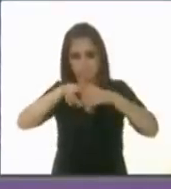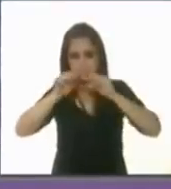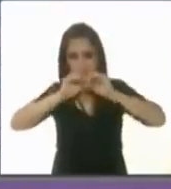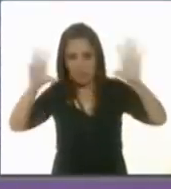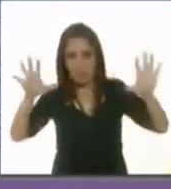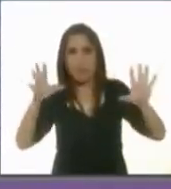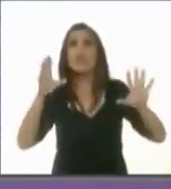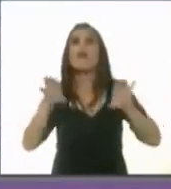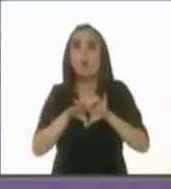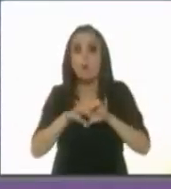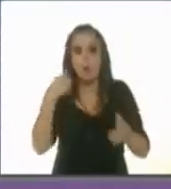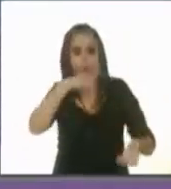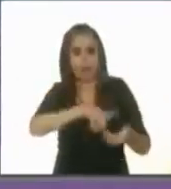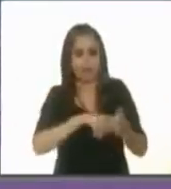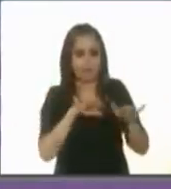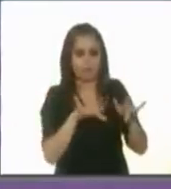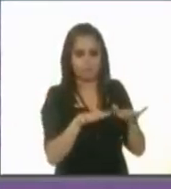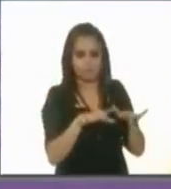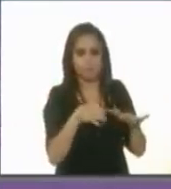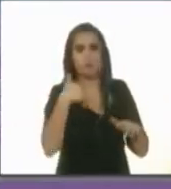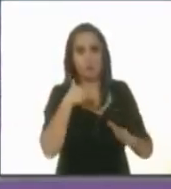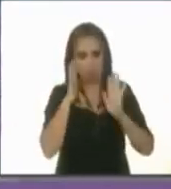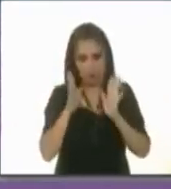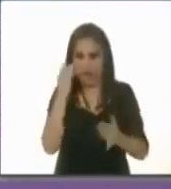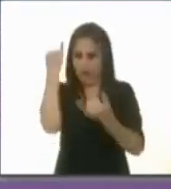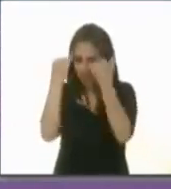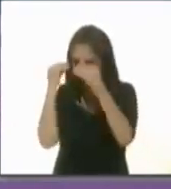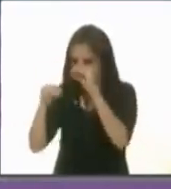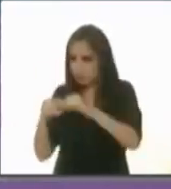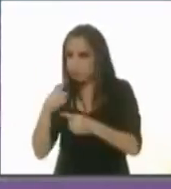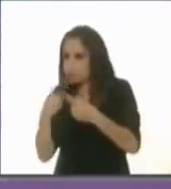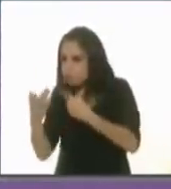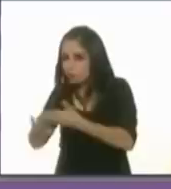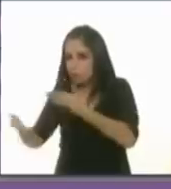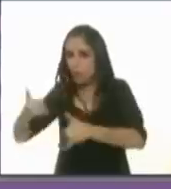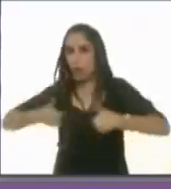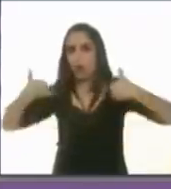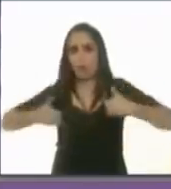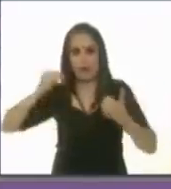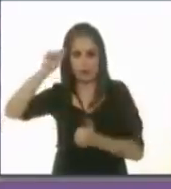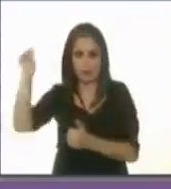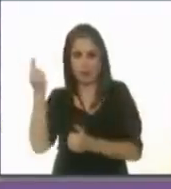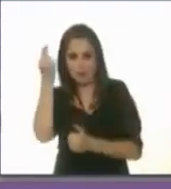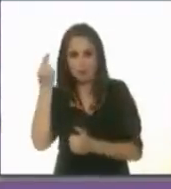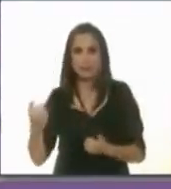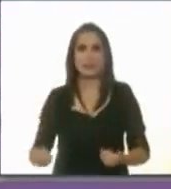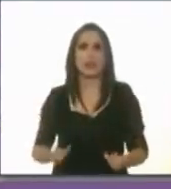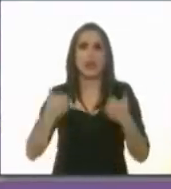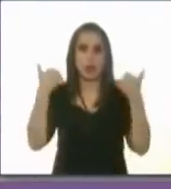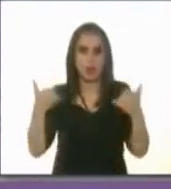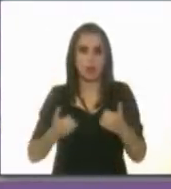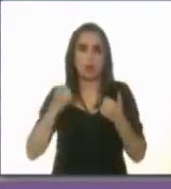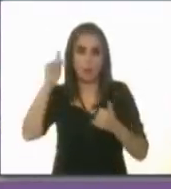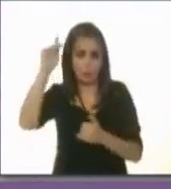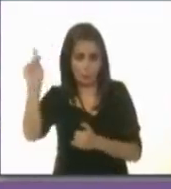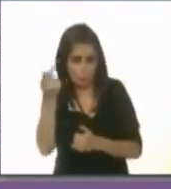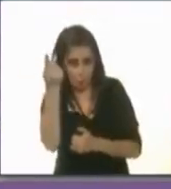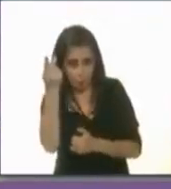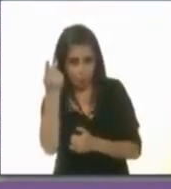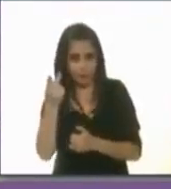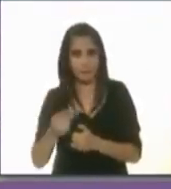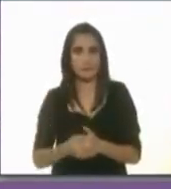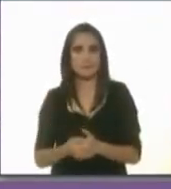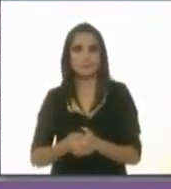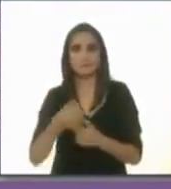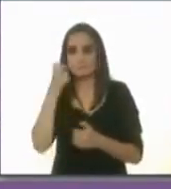aplicación. Lo hemos estado trabajando con jóvenes universitarios, con jóvenes del Politécnico, y